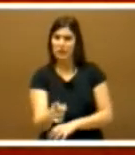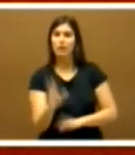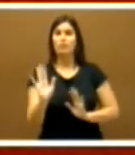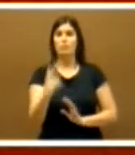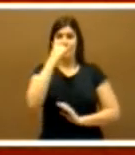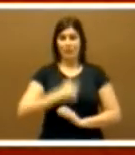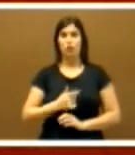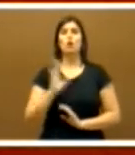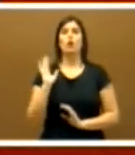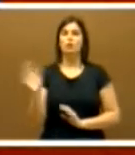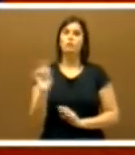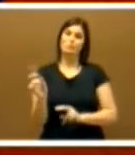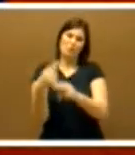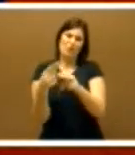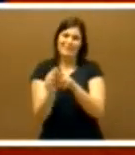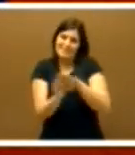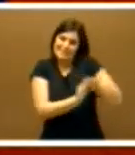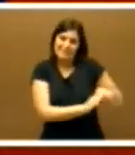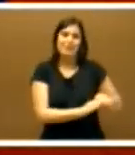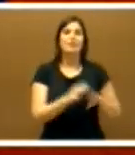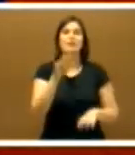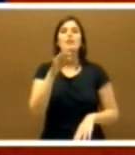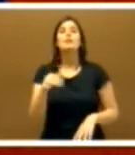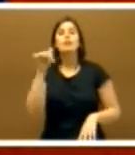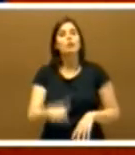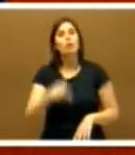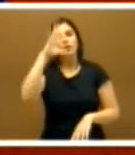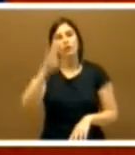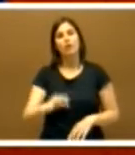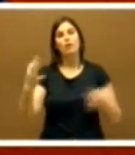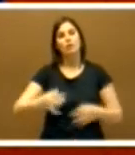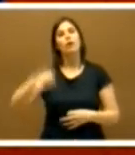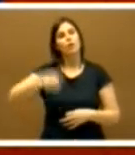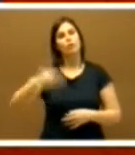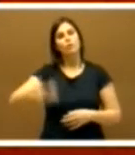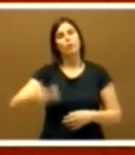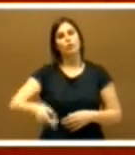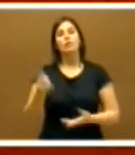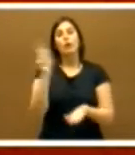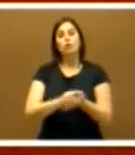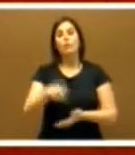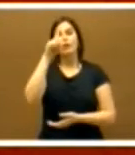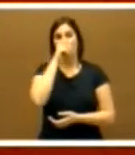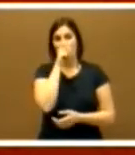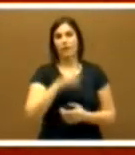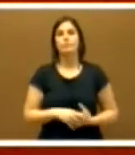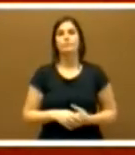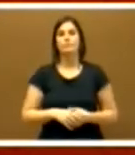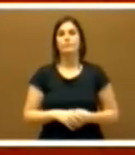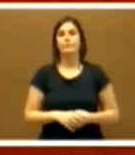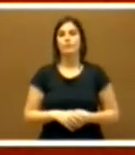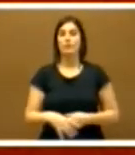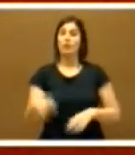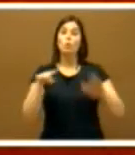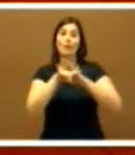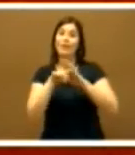persona que como político y que hoy creo que es importante volver a recordar. El éxito de una